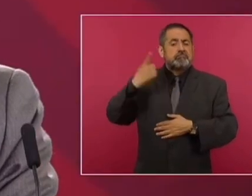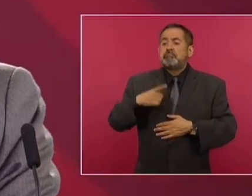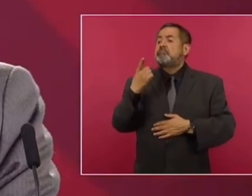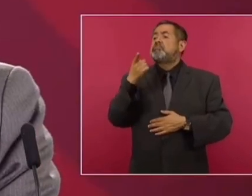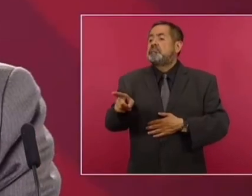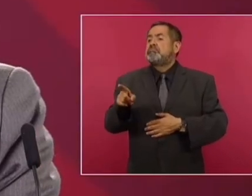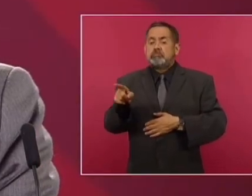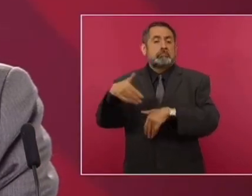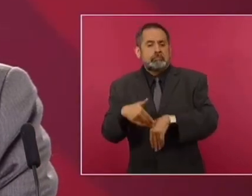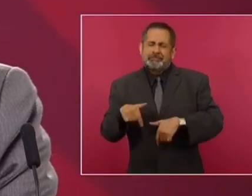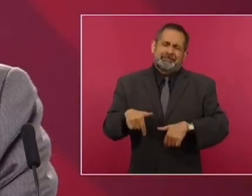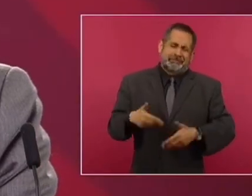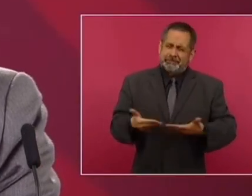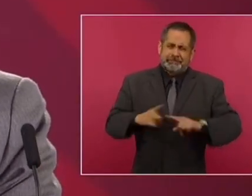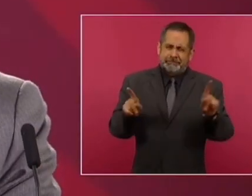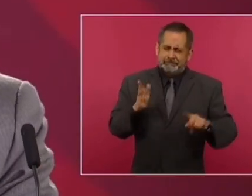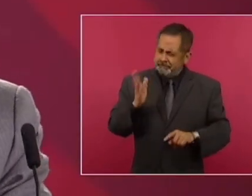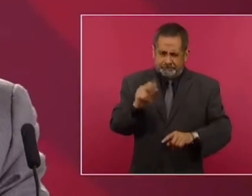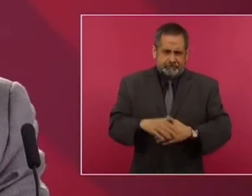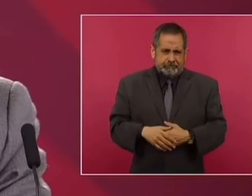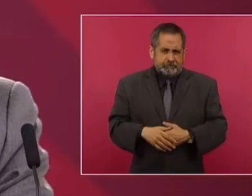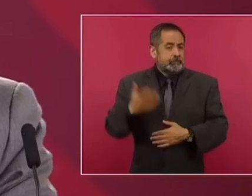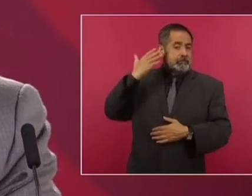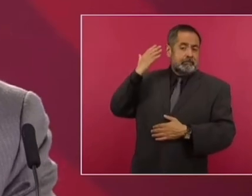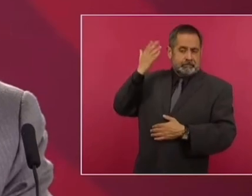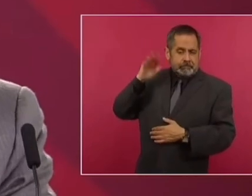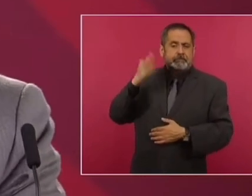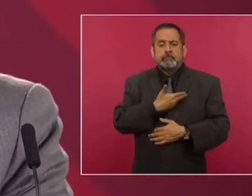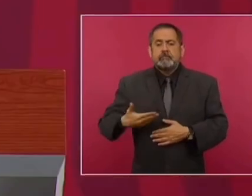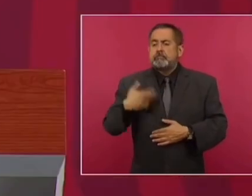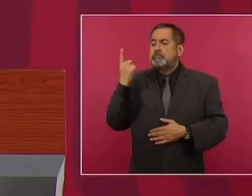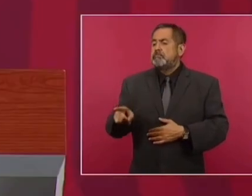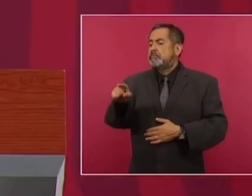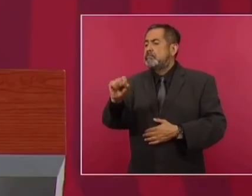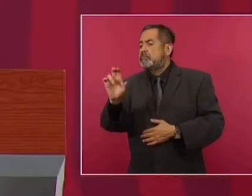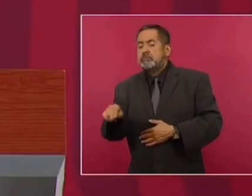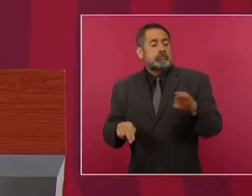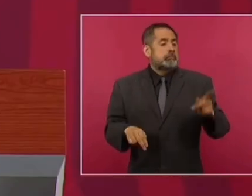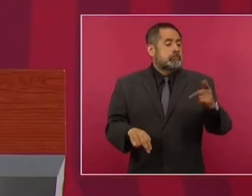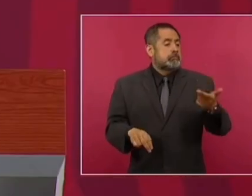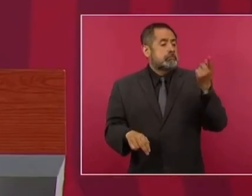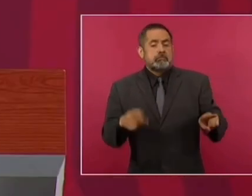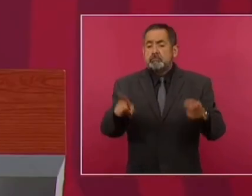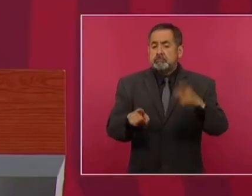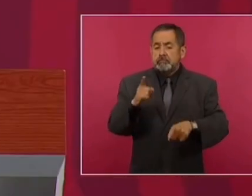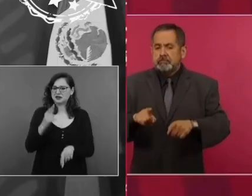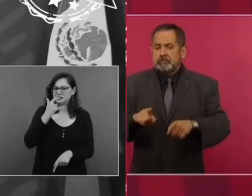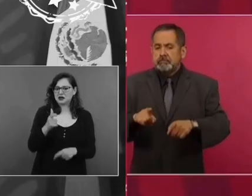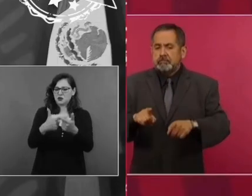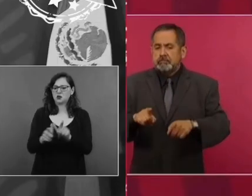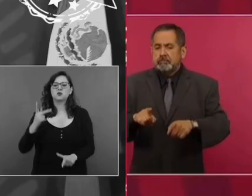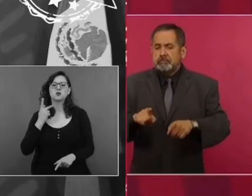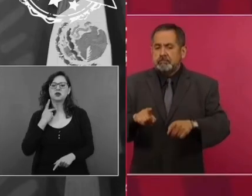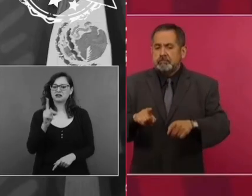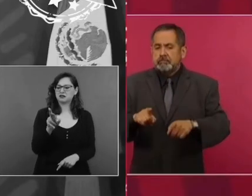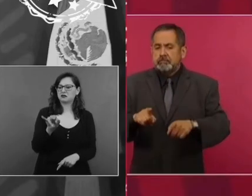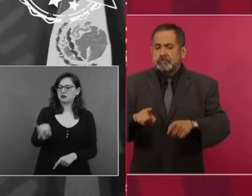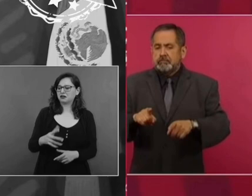instrucciones en el Poder Judicial, en la Suprema Corte, en la Procuraduría. No. Ahí se